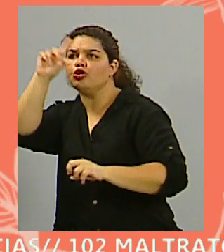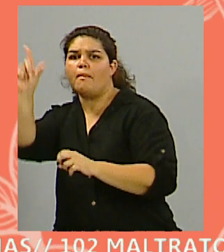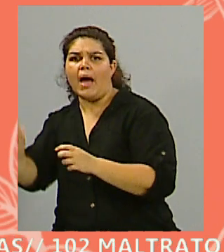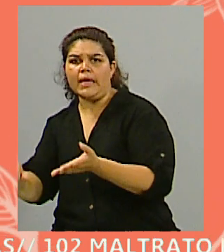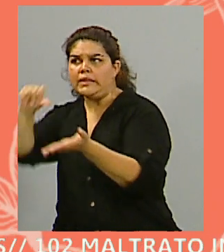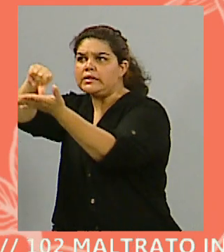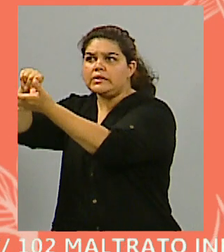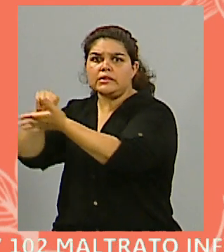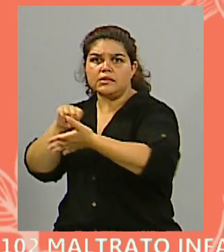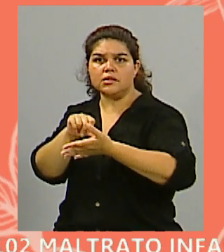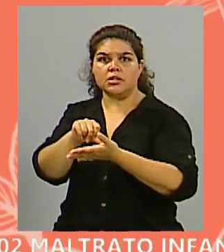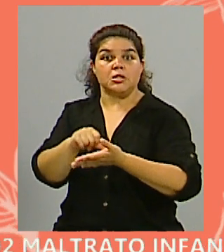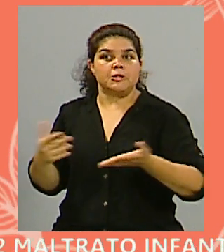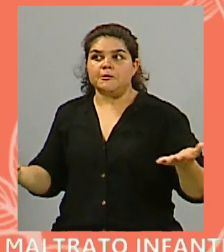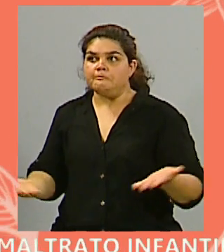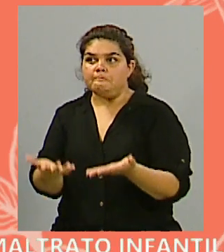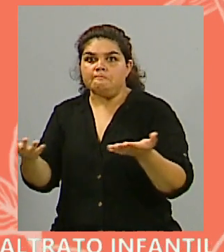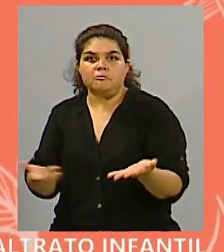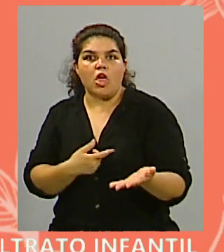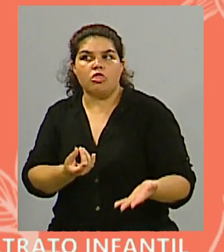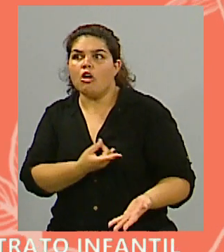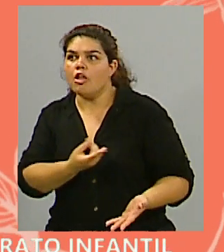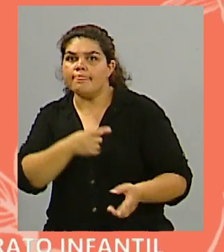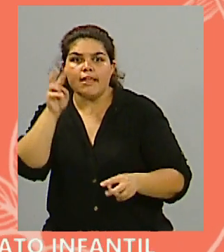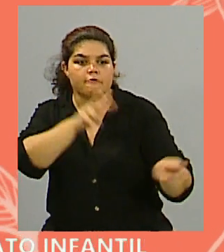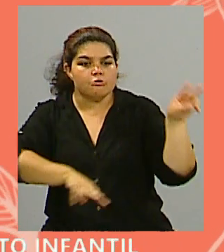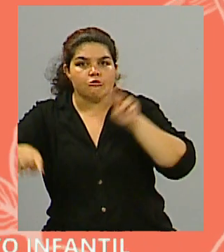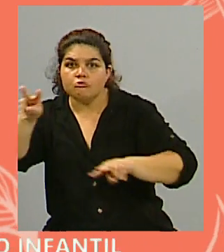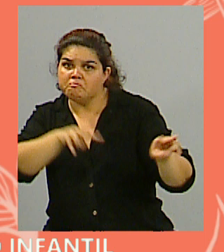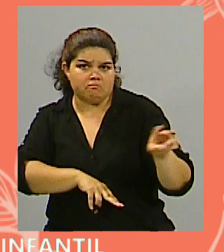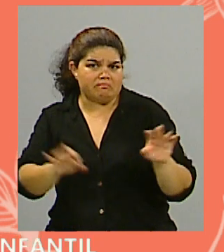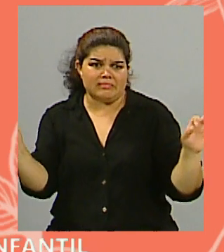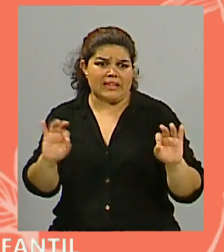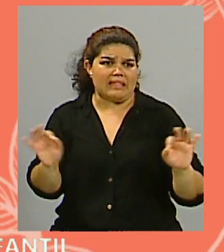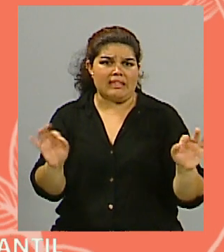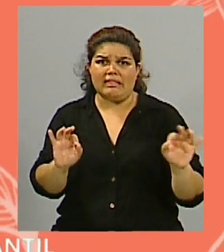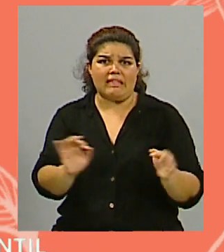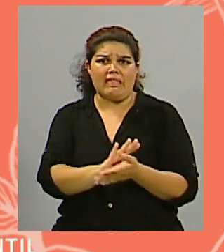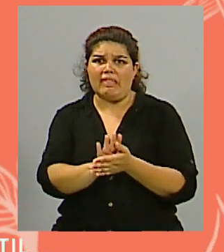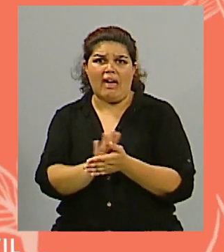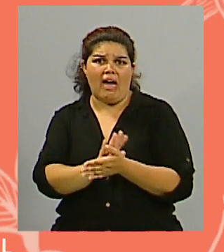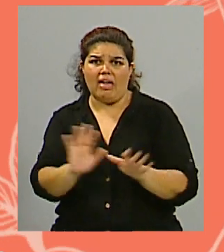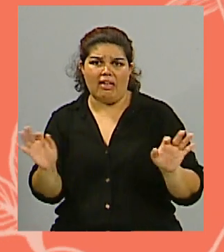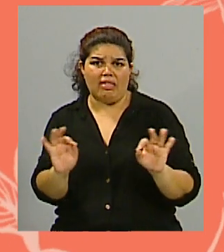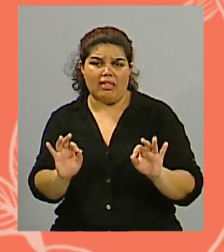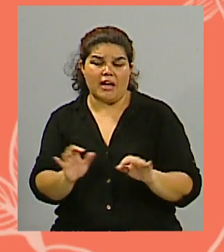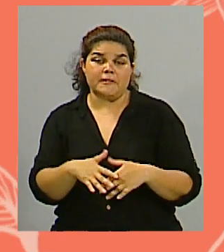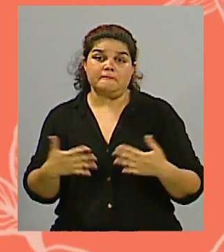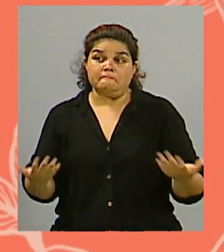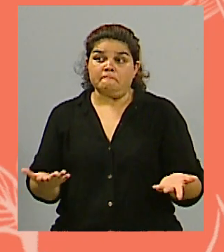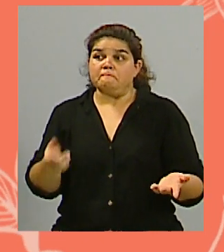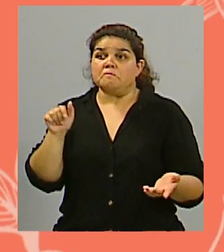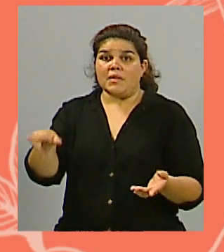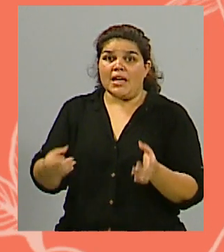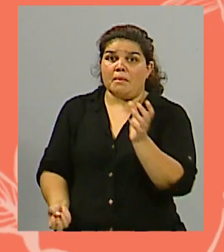el sector privado. claramente tiene que haber un negocio, si va a el privado, y justamente el